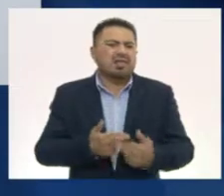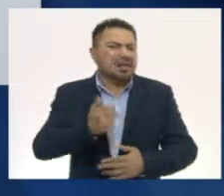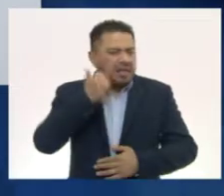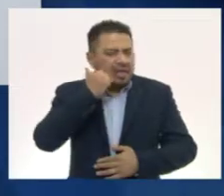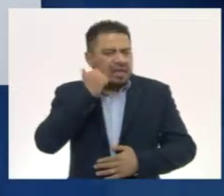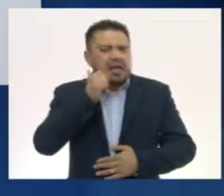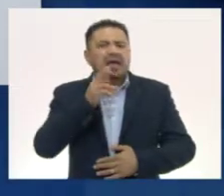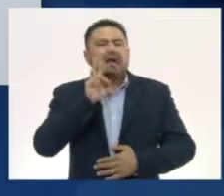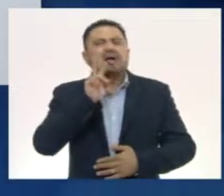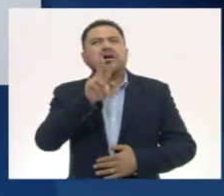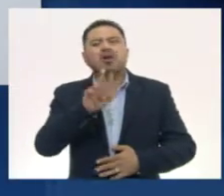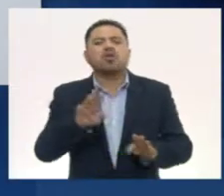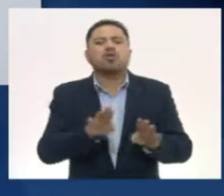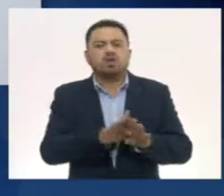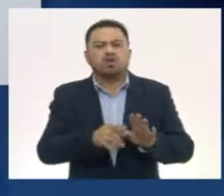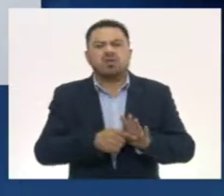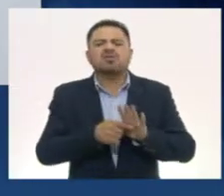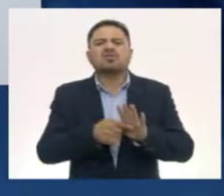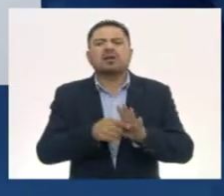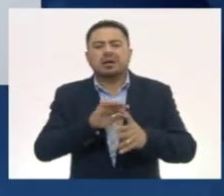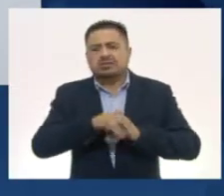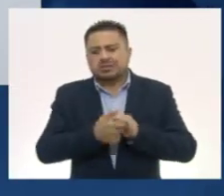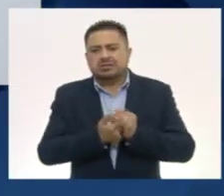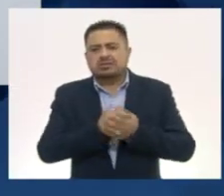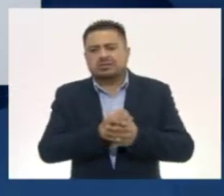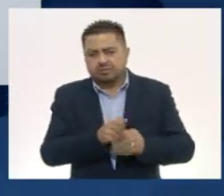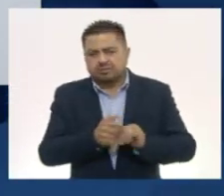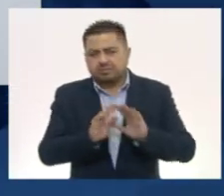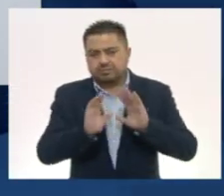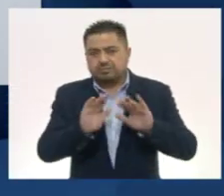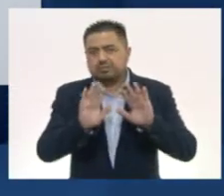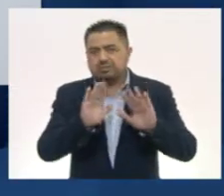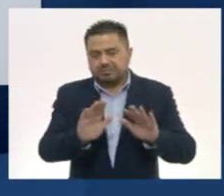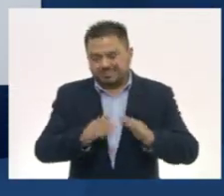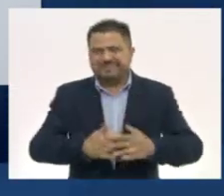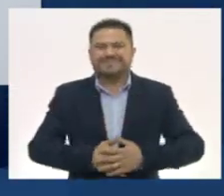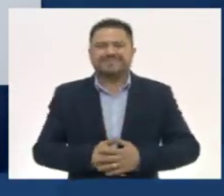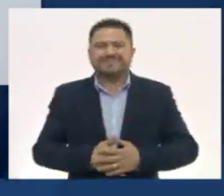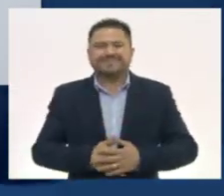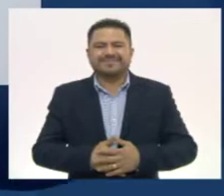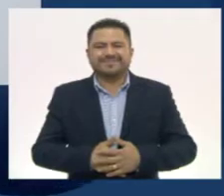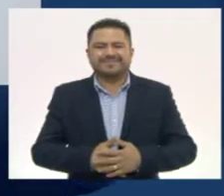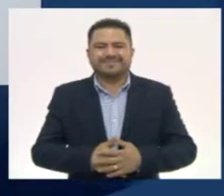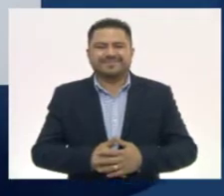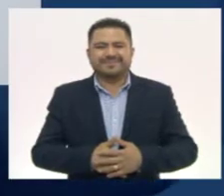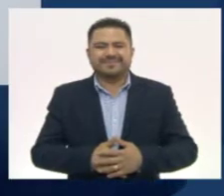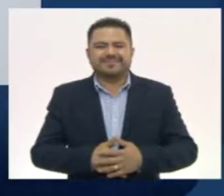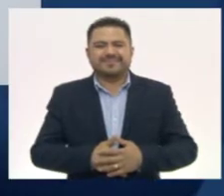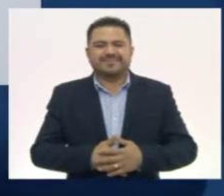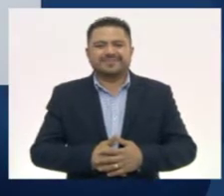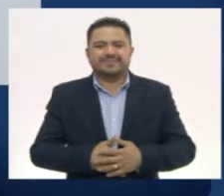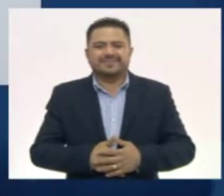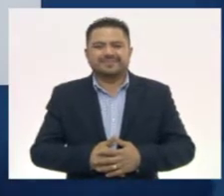Vamos a ver cómo hay que lavarnos las manos. Me las lavo con agüita y con jabón.